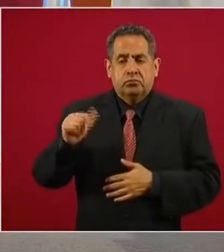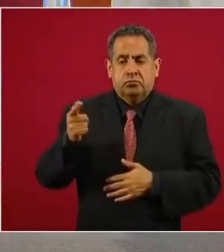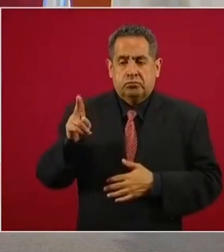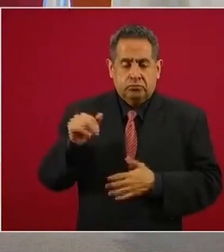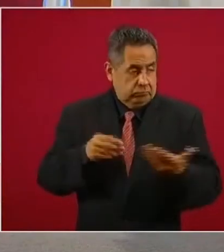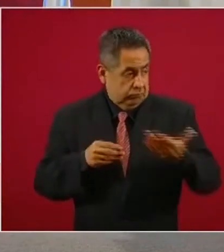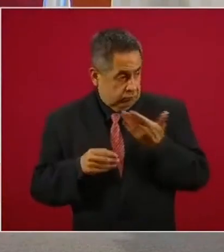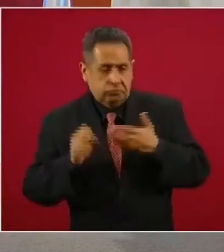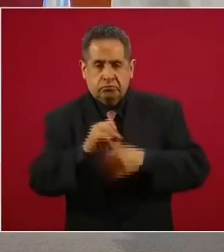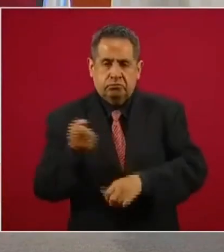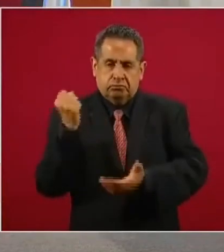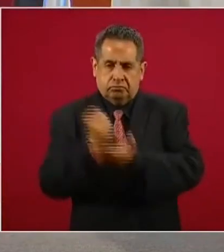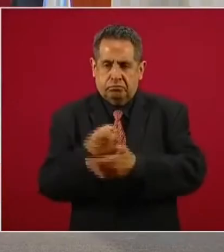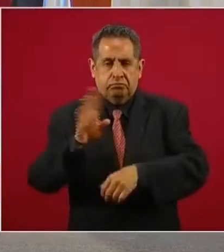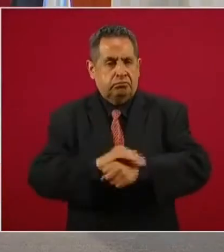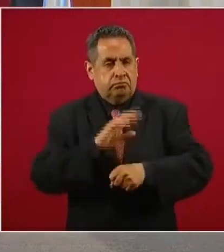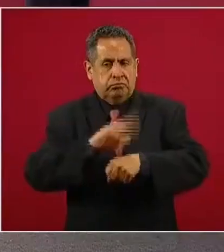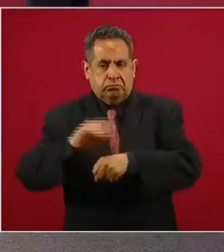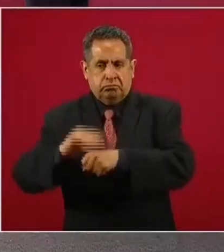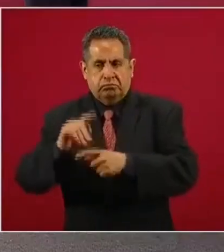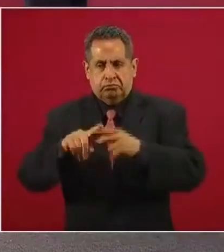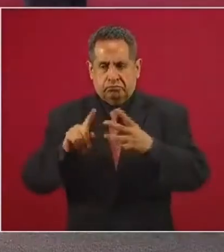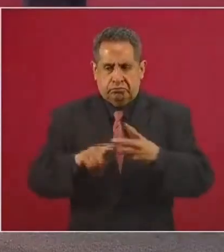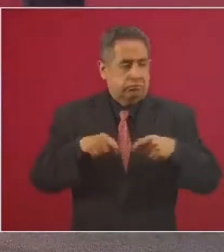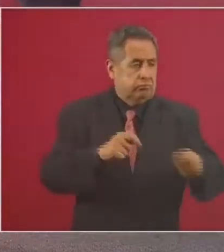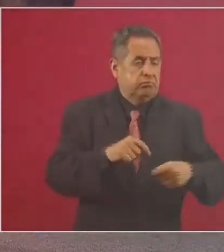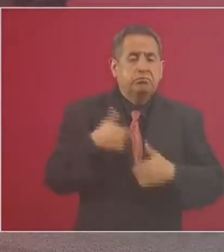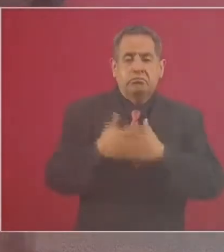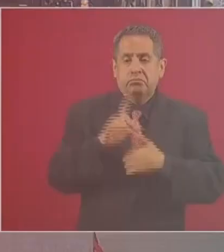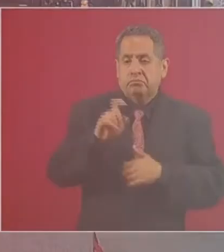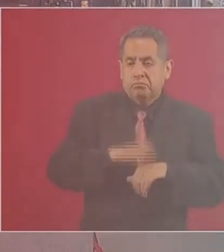en orden, va a haber más agua y va a haber también planta. Muchas gracias.